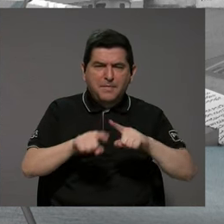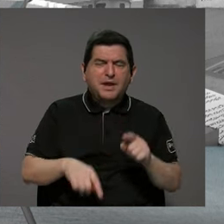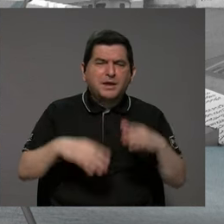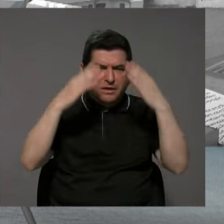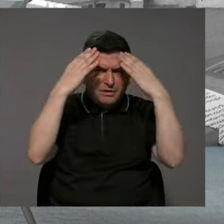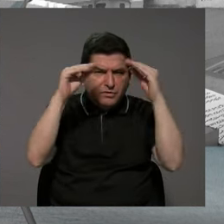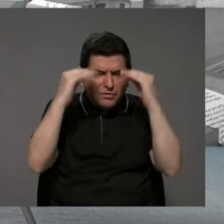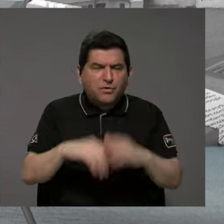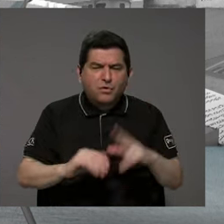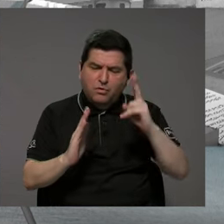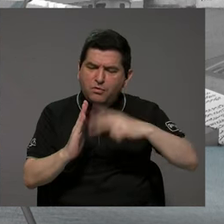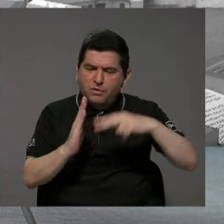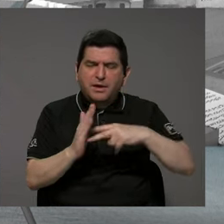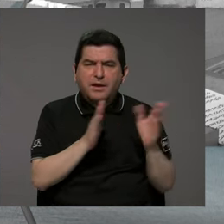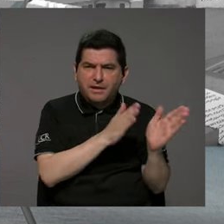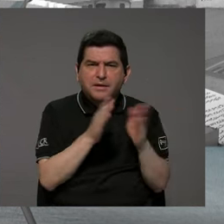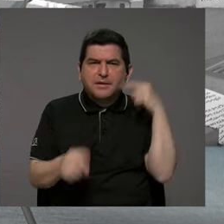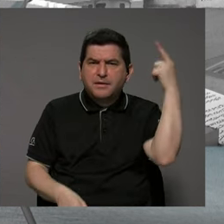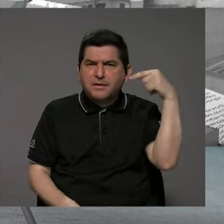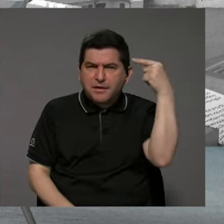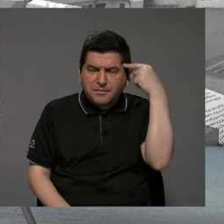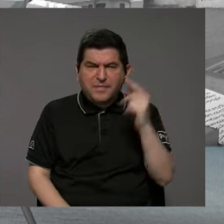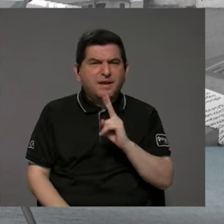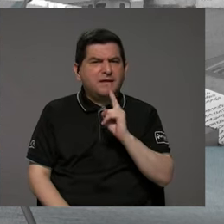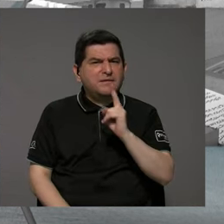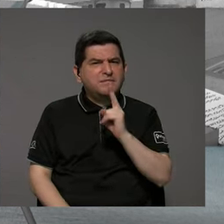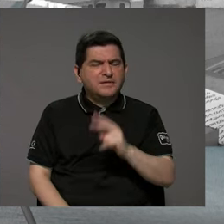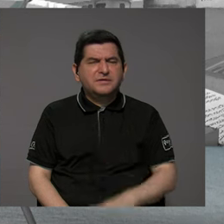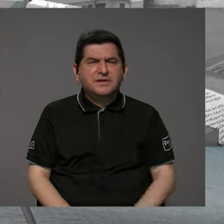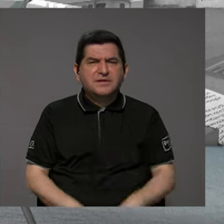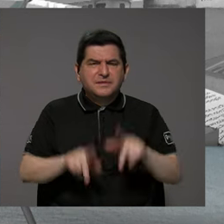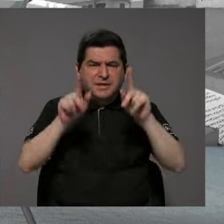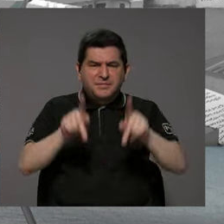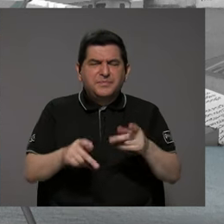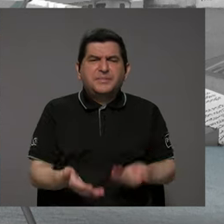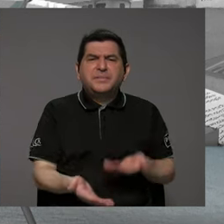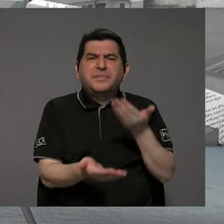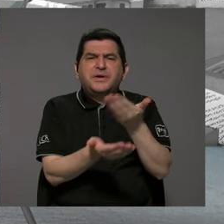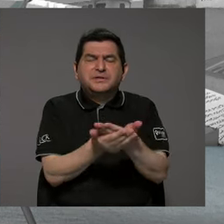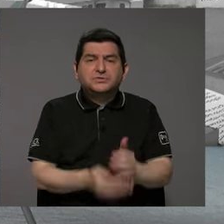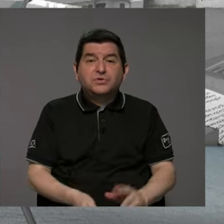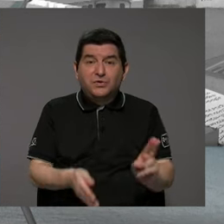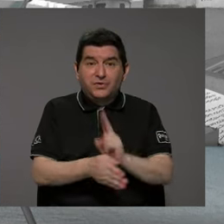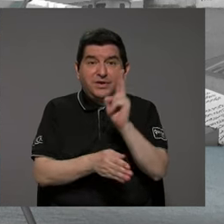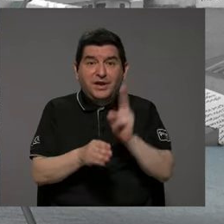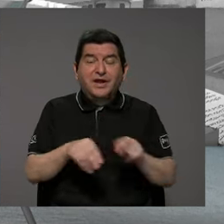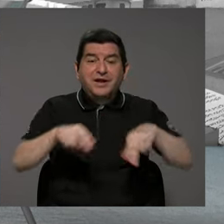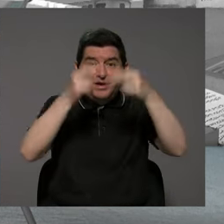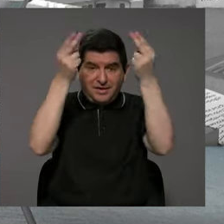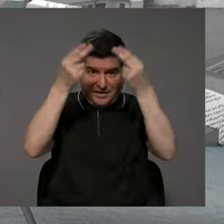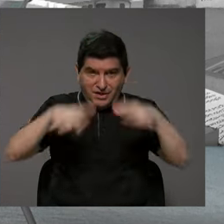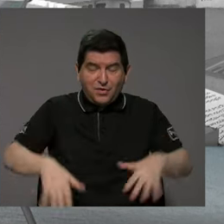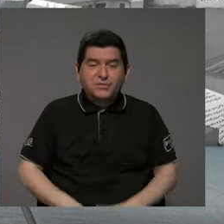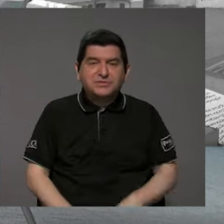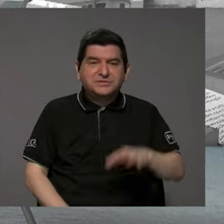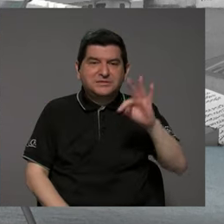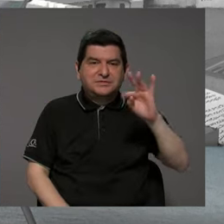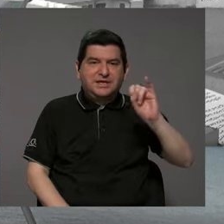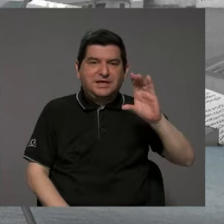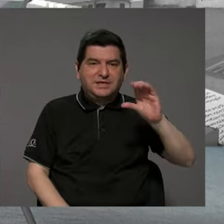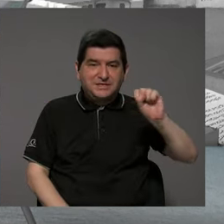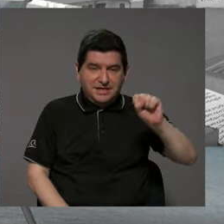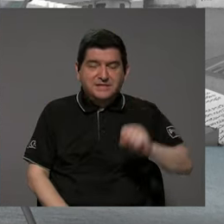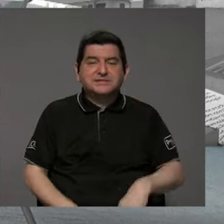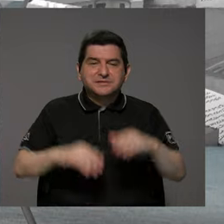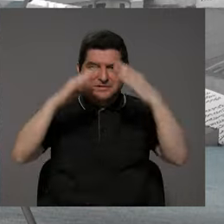ver, de leer los planes de gobierno, qué es lo que están de verdad proponiendo las personas en el tema de tecnología... internet y las TICs para informarse. Por